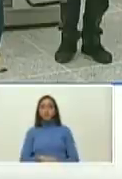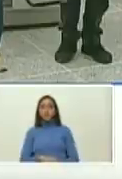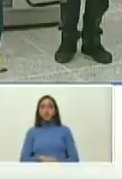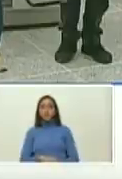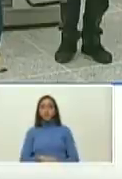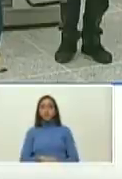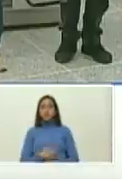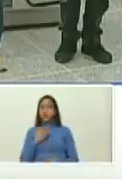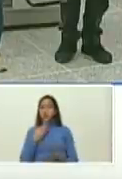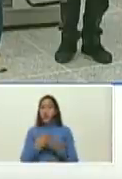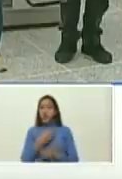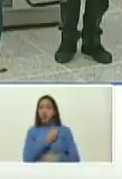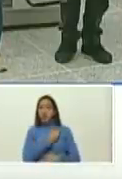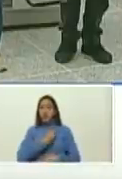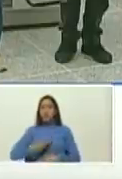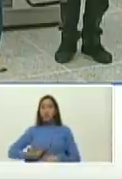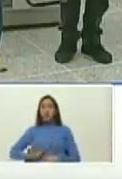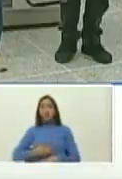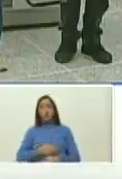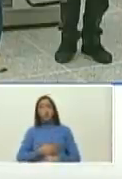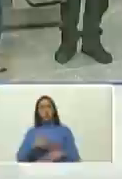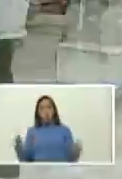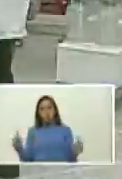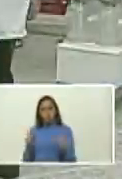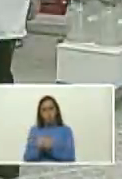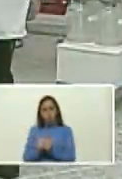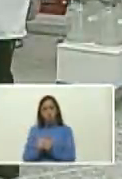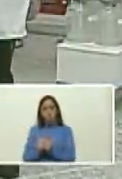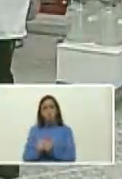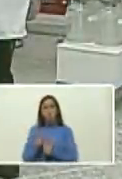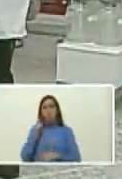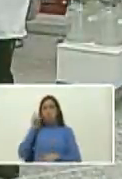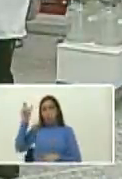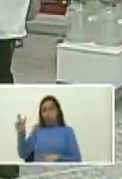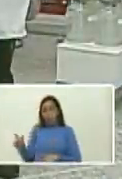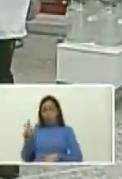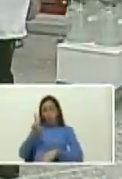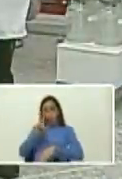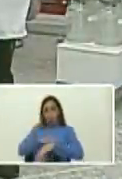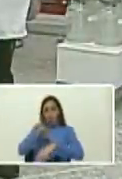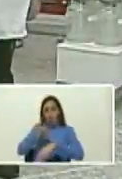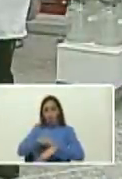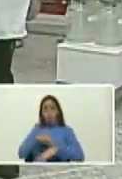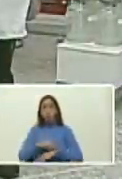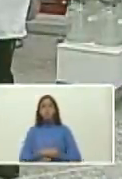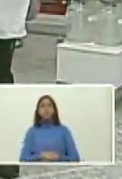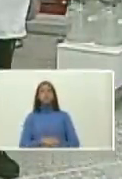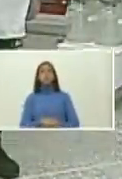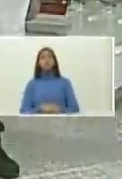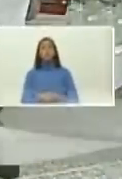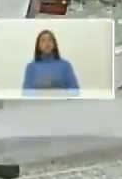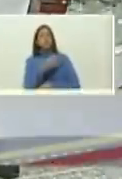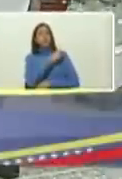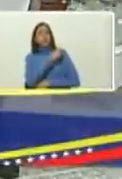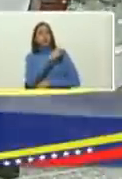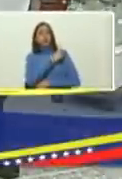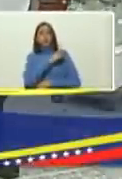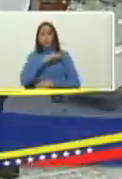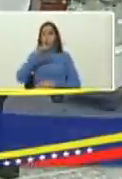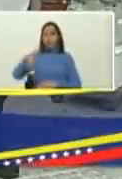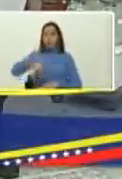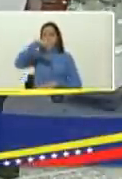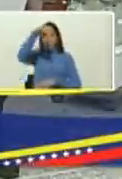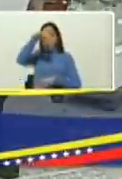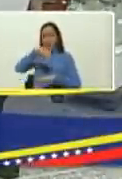Gracias presidente me acompaña también el doctor Mauricio Vegas director nacional